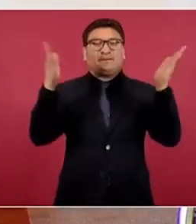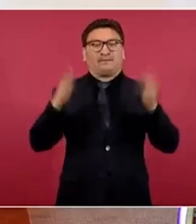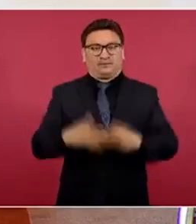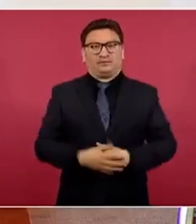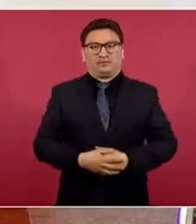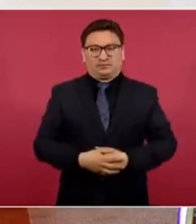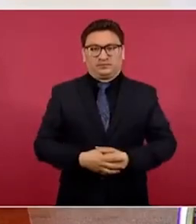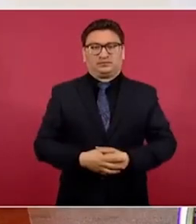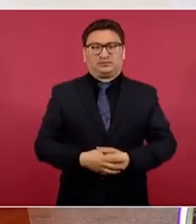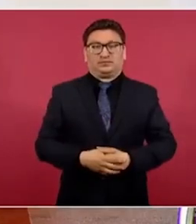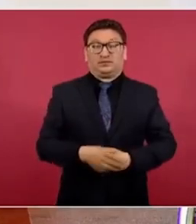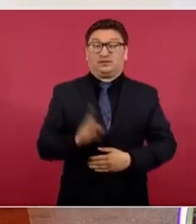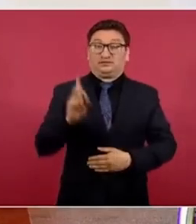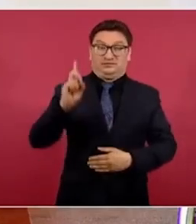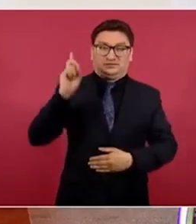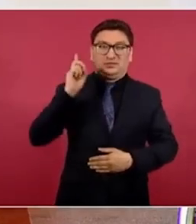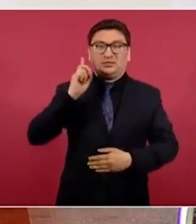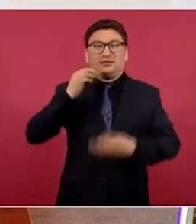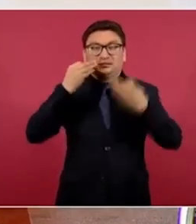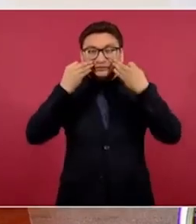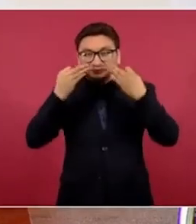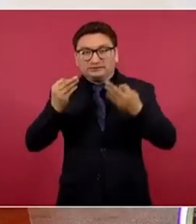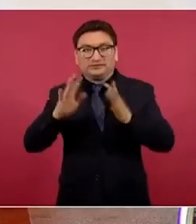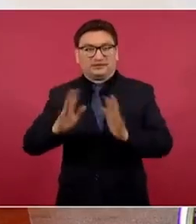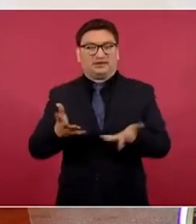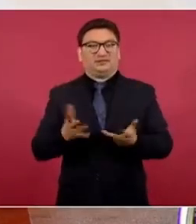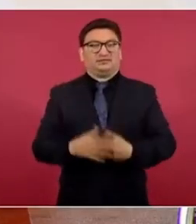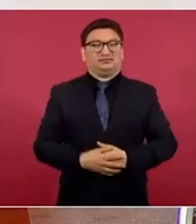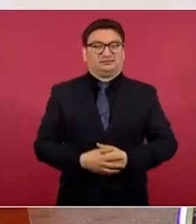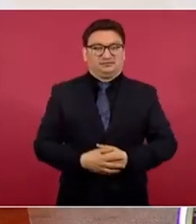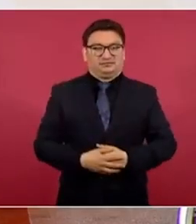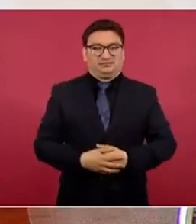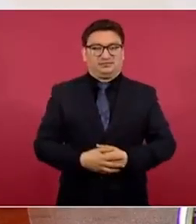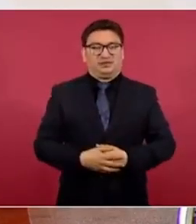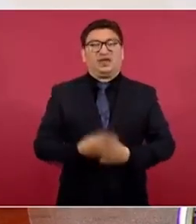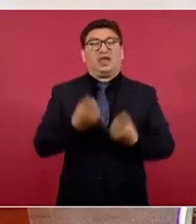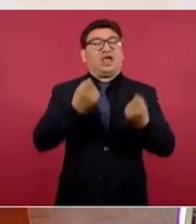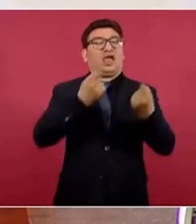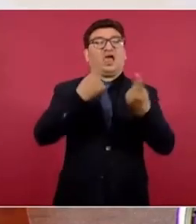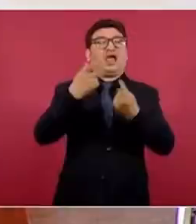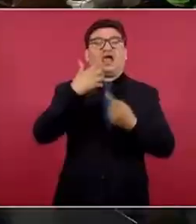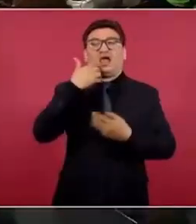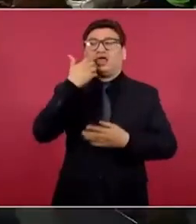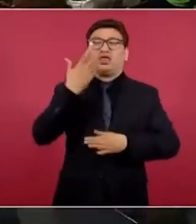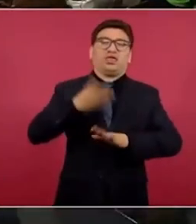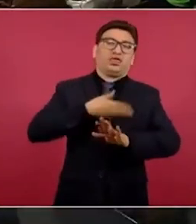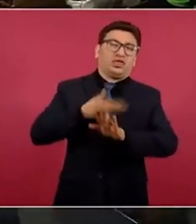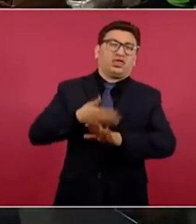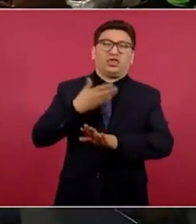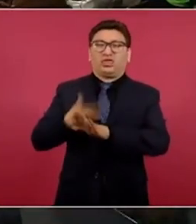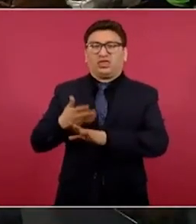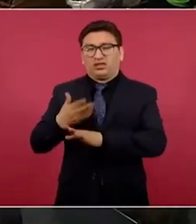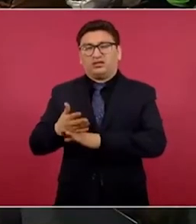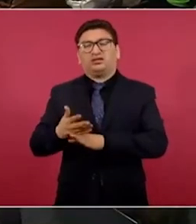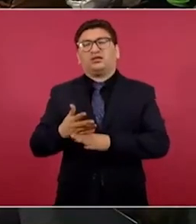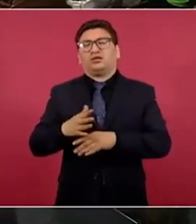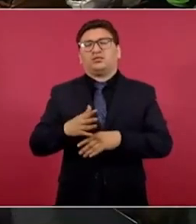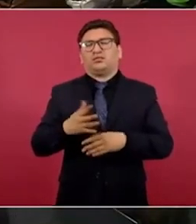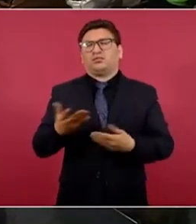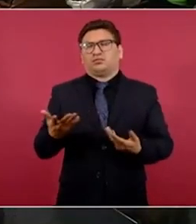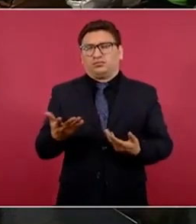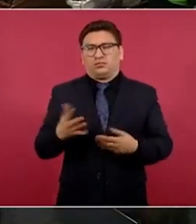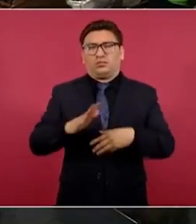Bueno, lo vimos el domingo, a pesar del boicot, de que no